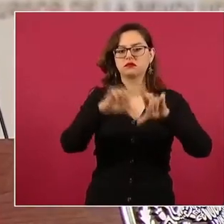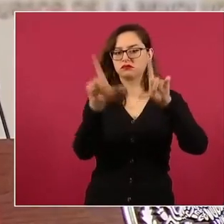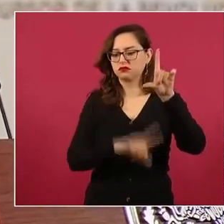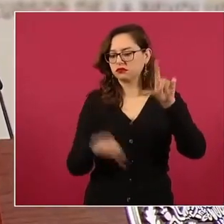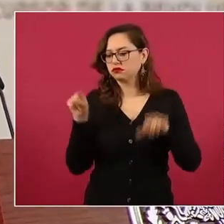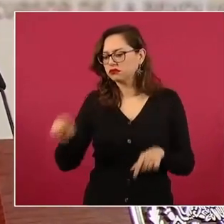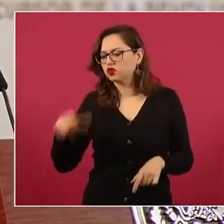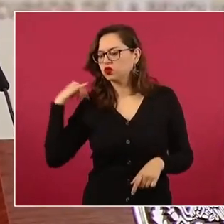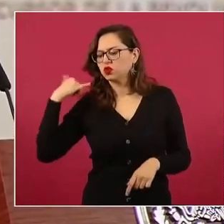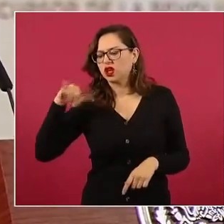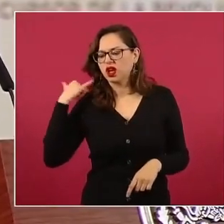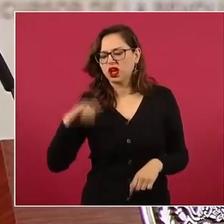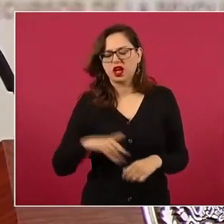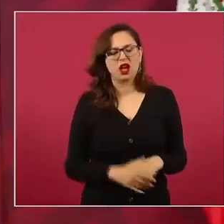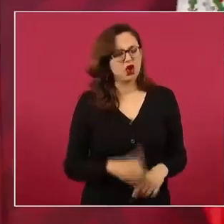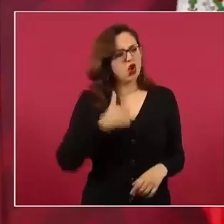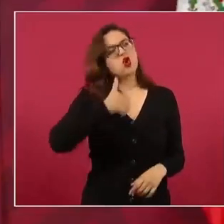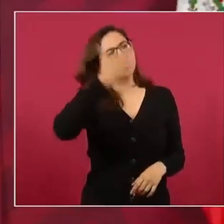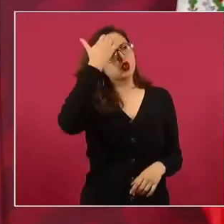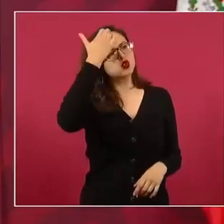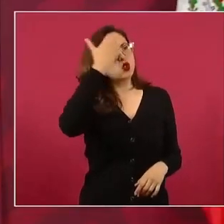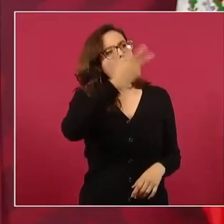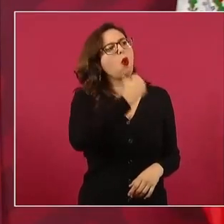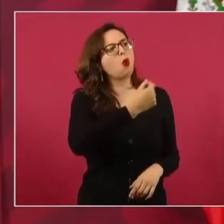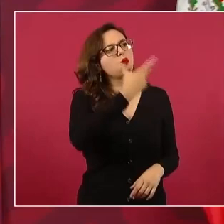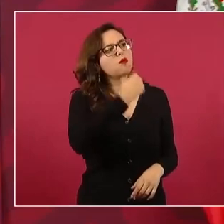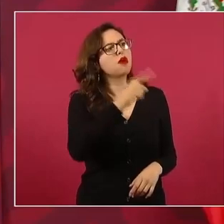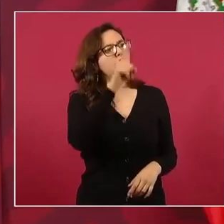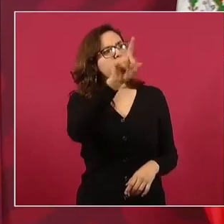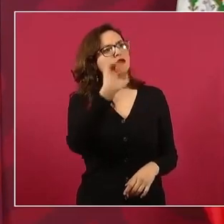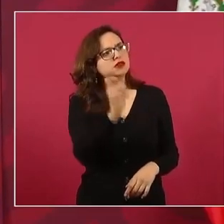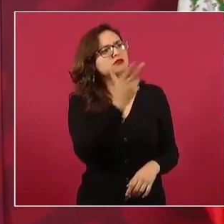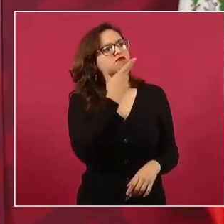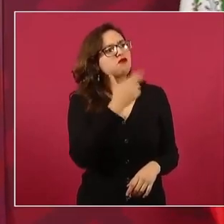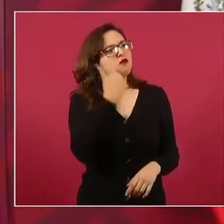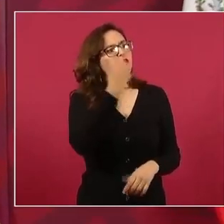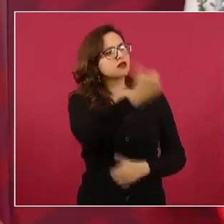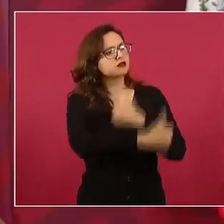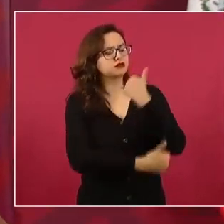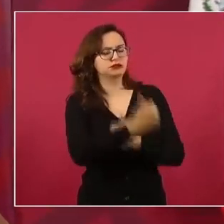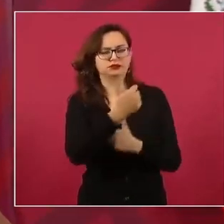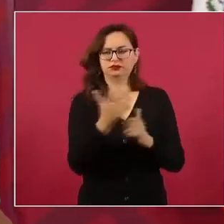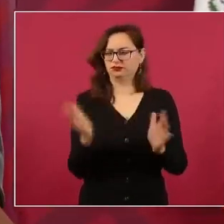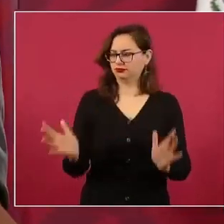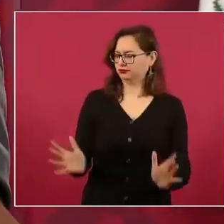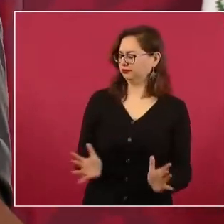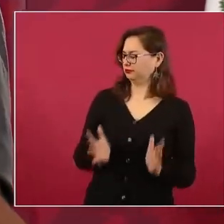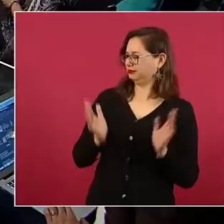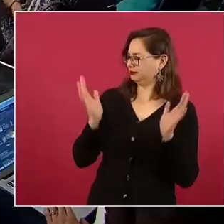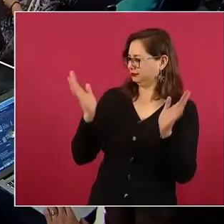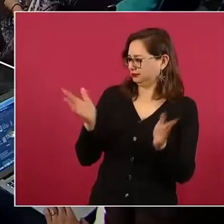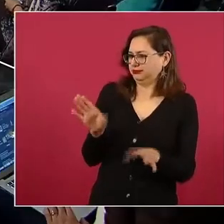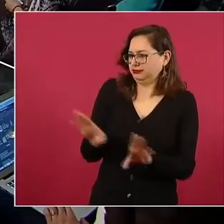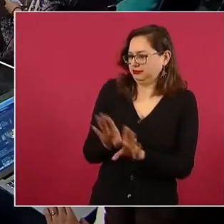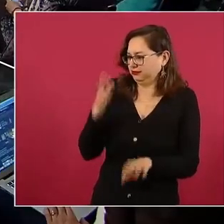del mismo movimiento,